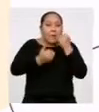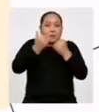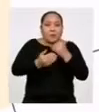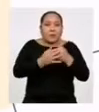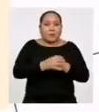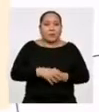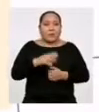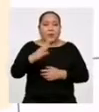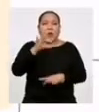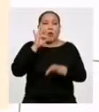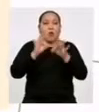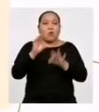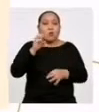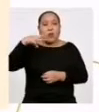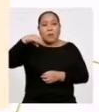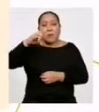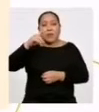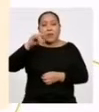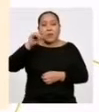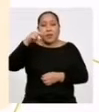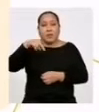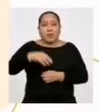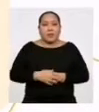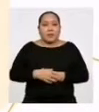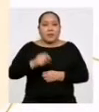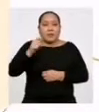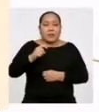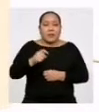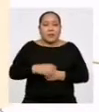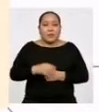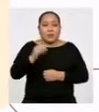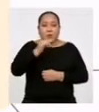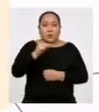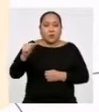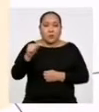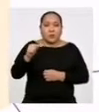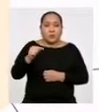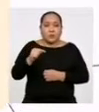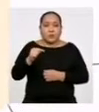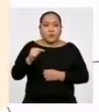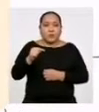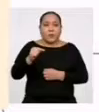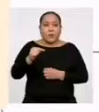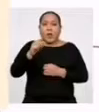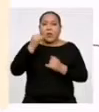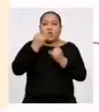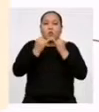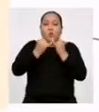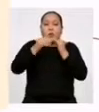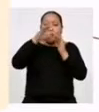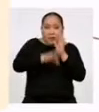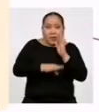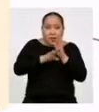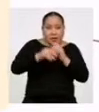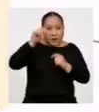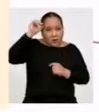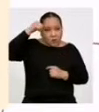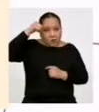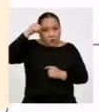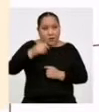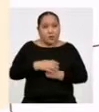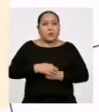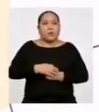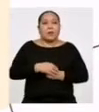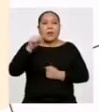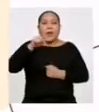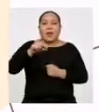Para hallar la mediana necesitamos el límite inferior del intervalo de la clase mediana ¿Recuerdas cuál era? El